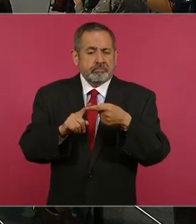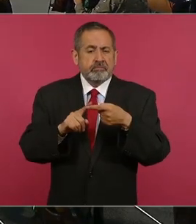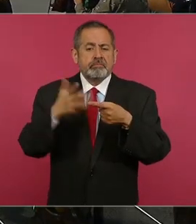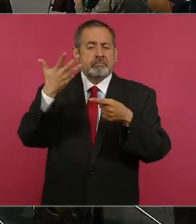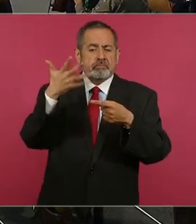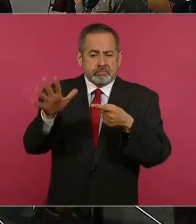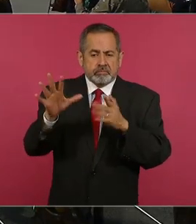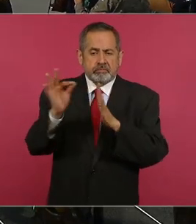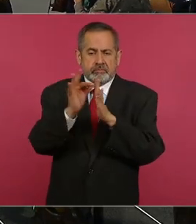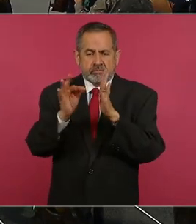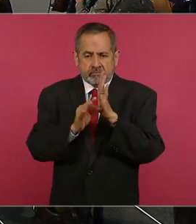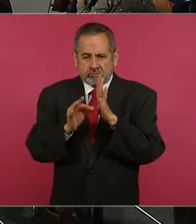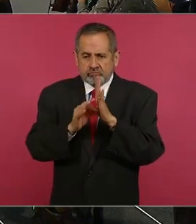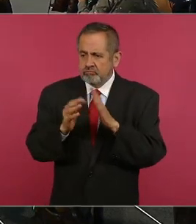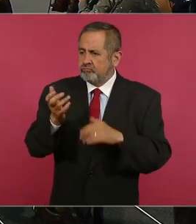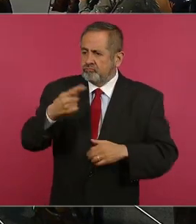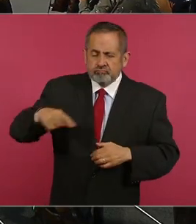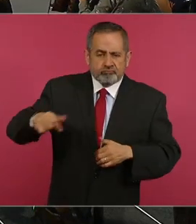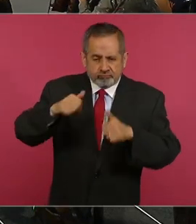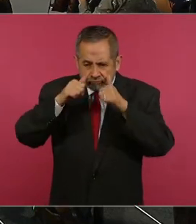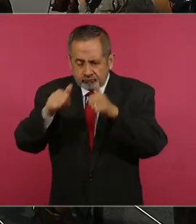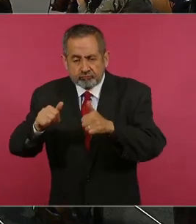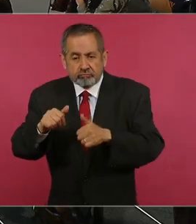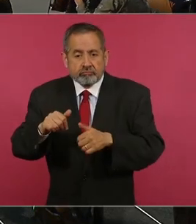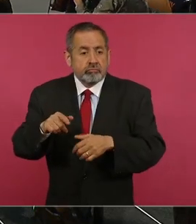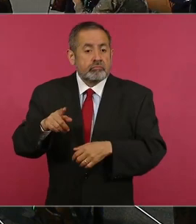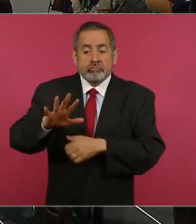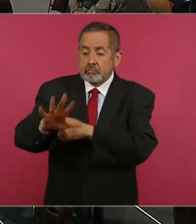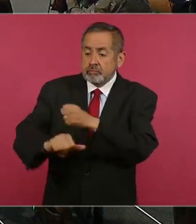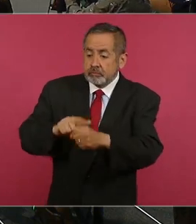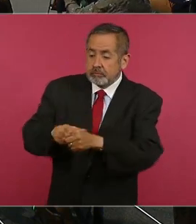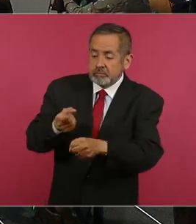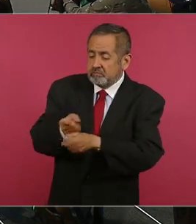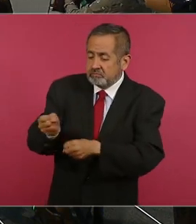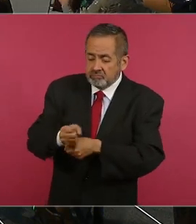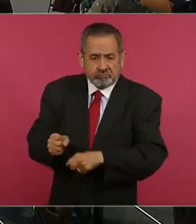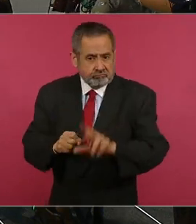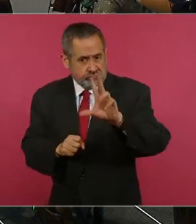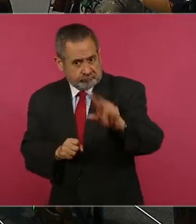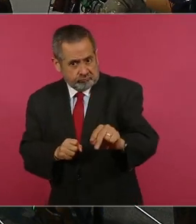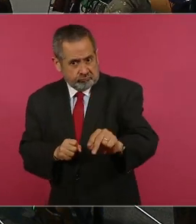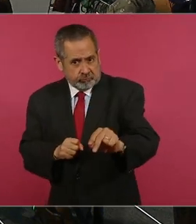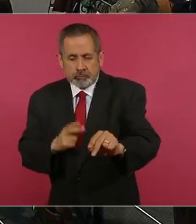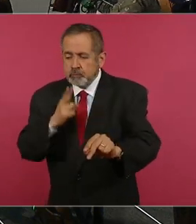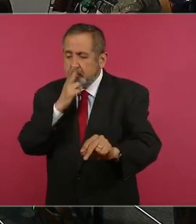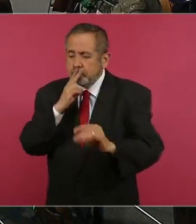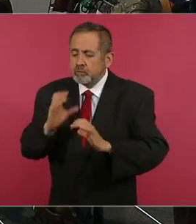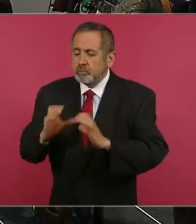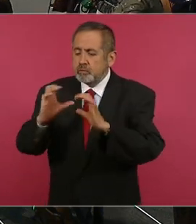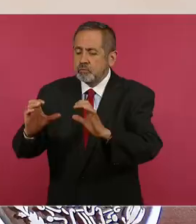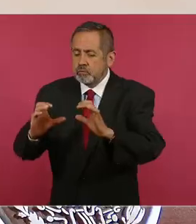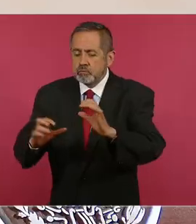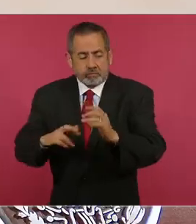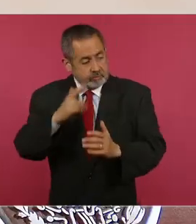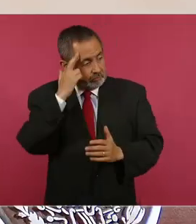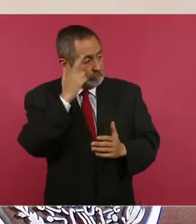de acciones para la atención del maltrato animal como estrategia de prevención del delito.